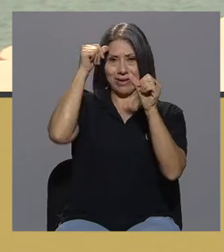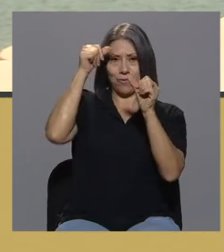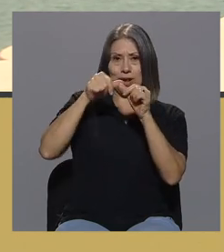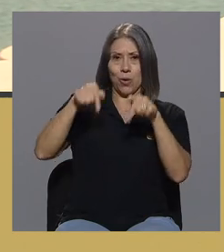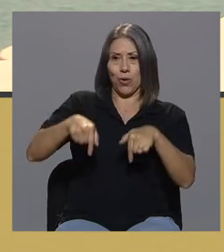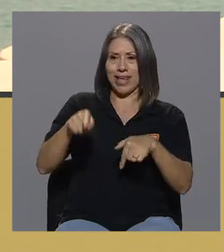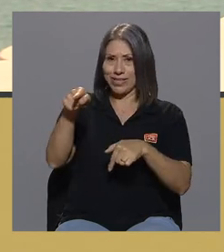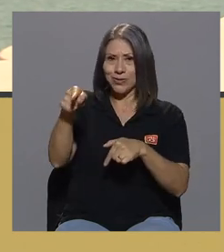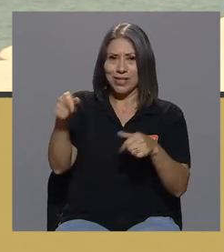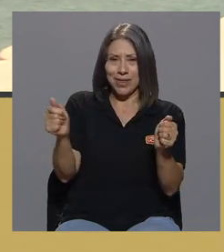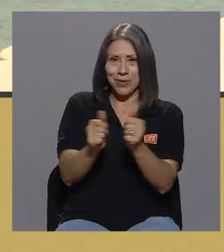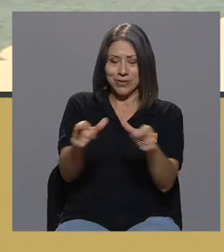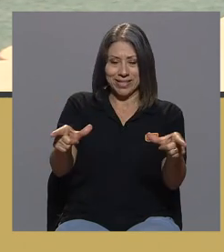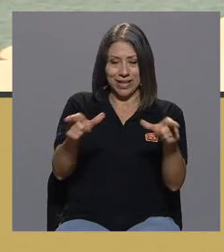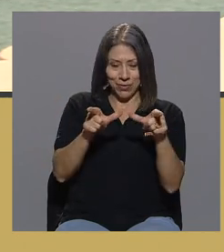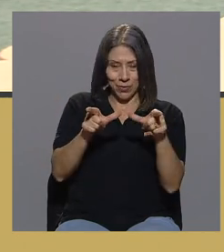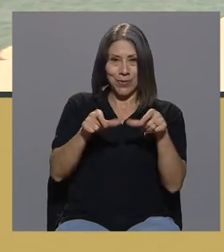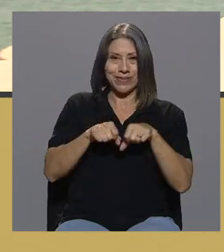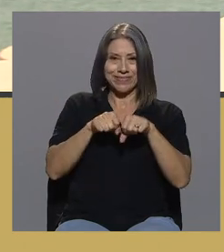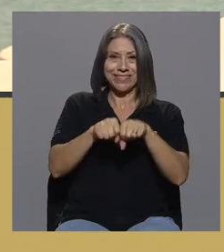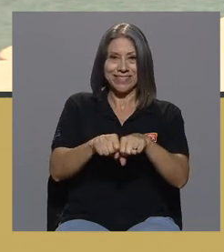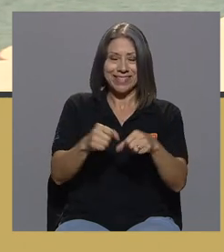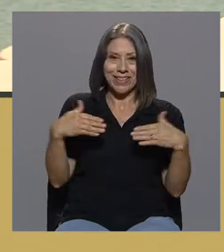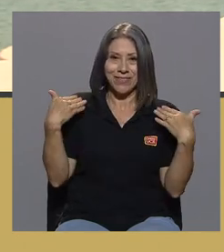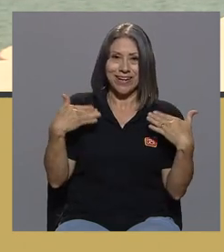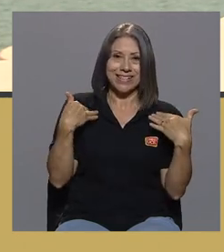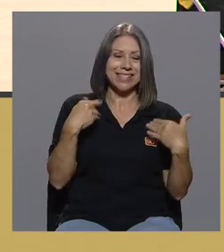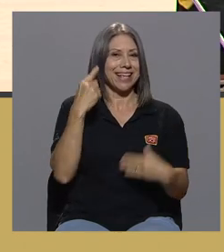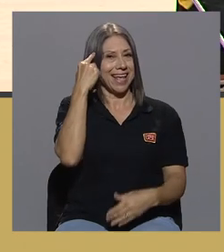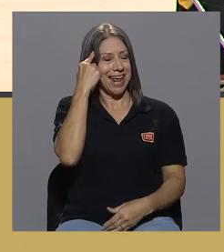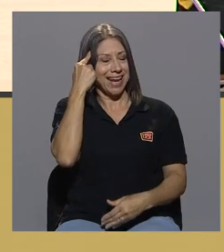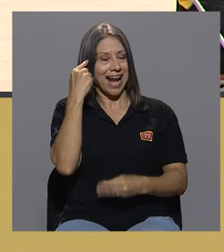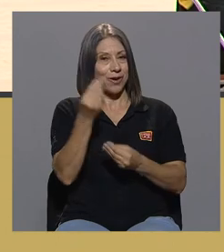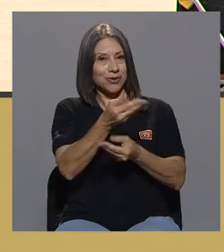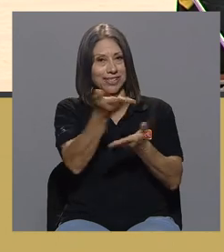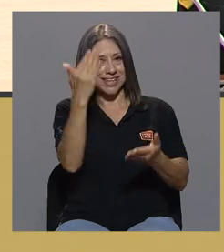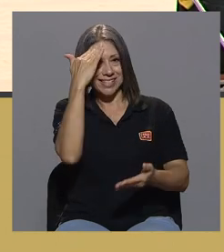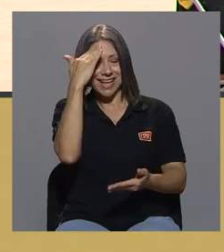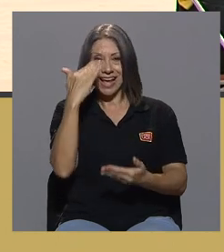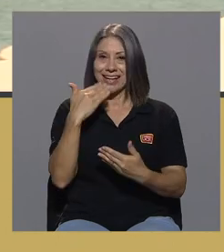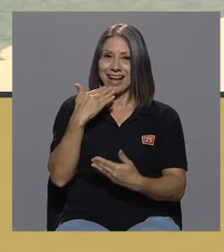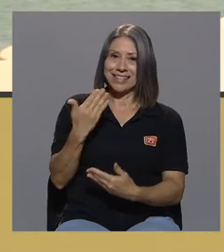recibiendo su título siendo feliz generar conciencia gracias gracias don Mario